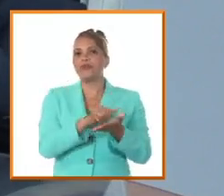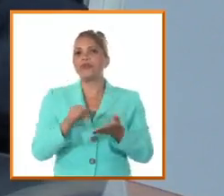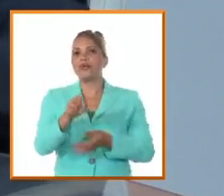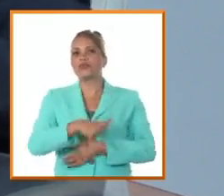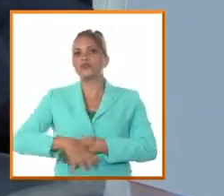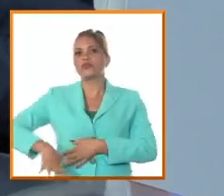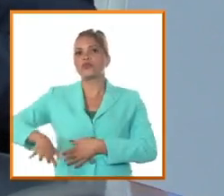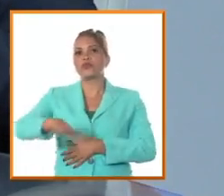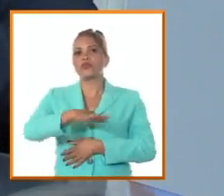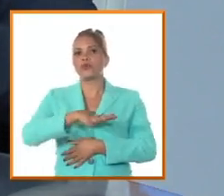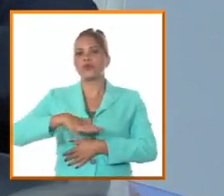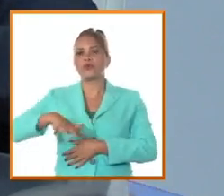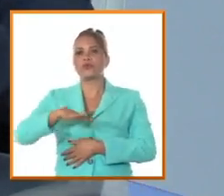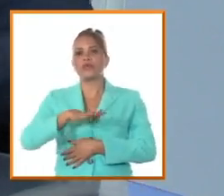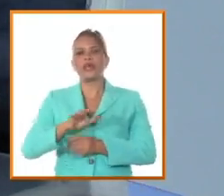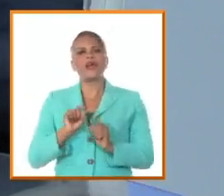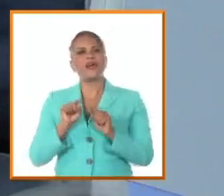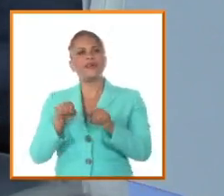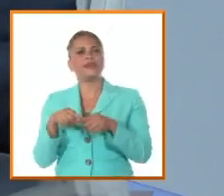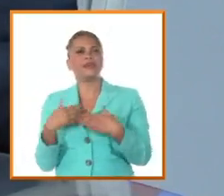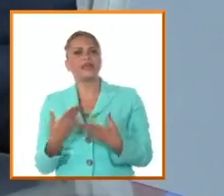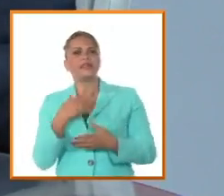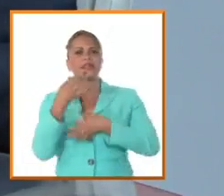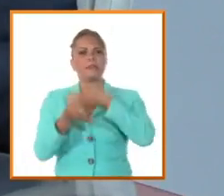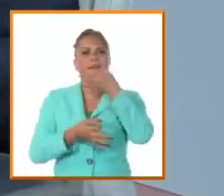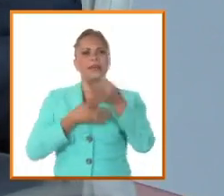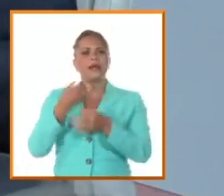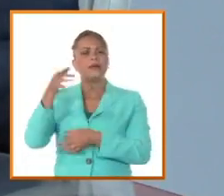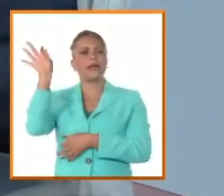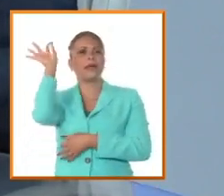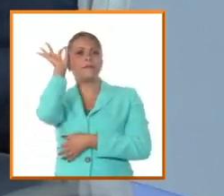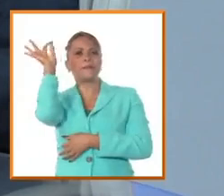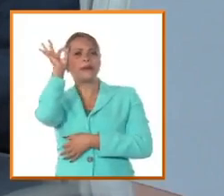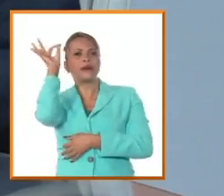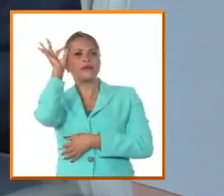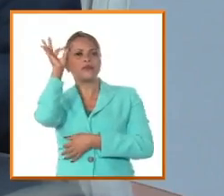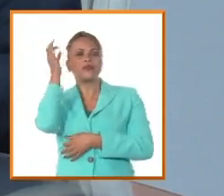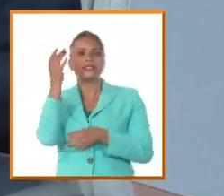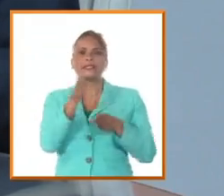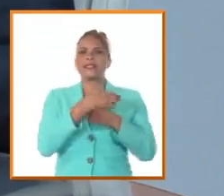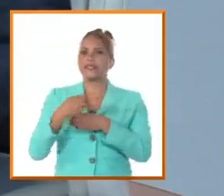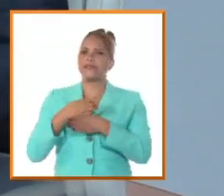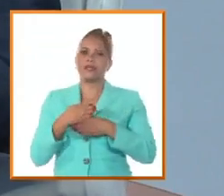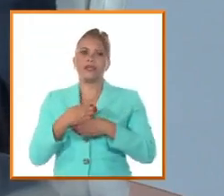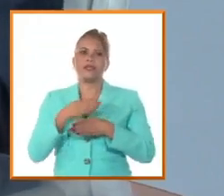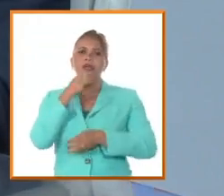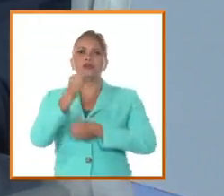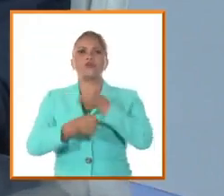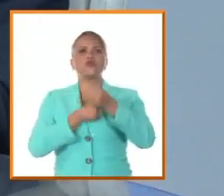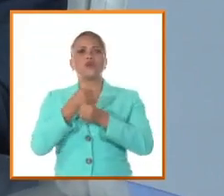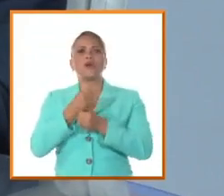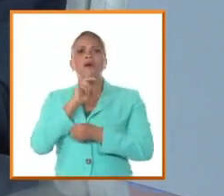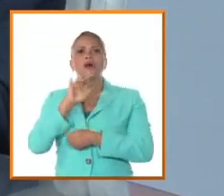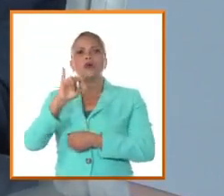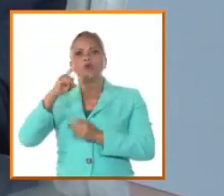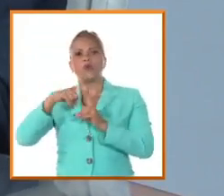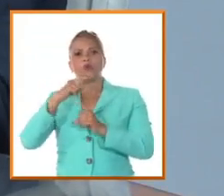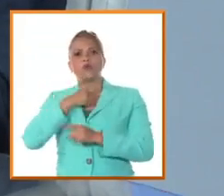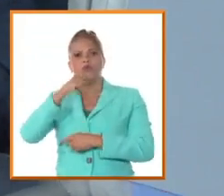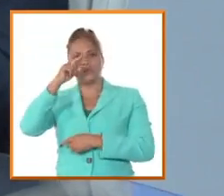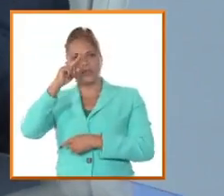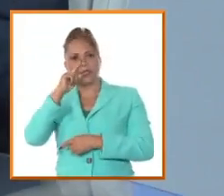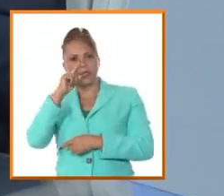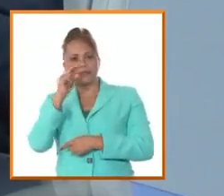arcaica, una sociedad donde se hablaba incluso un español arcaizante. No se utilizaba el usted, sino el vos.